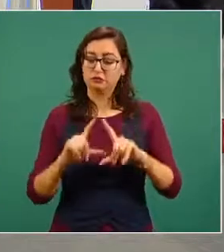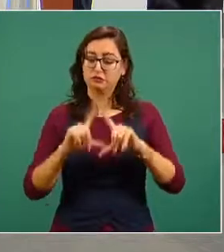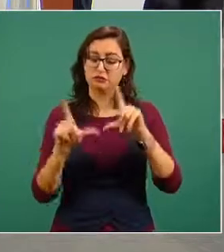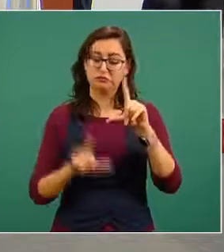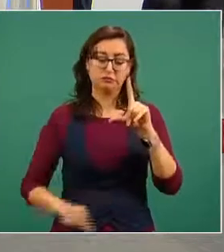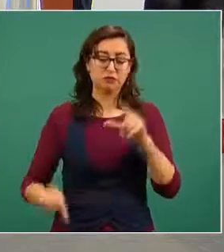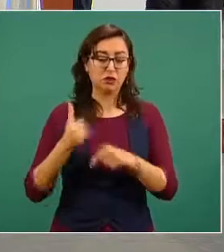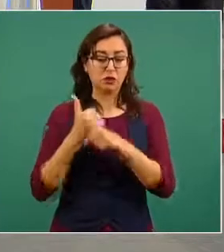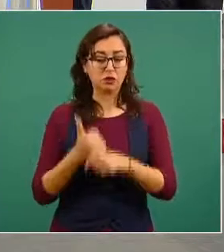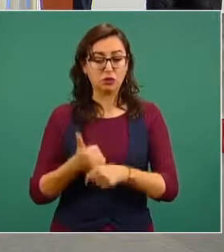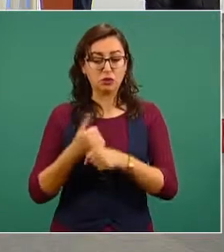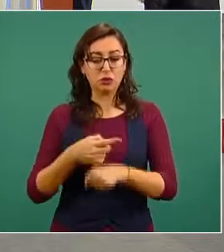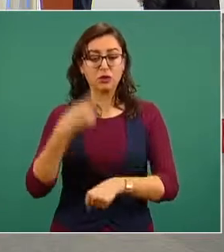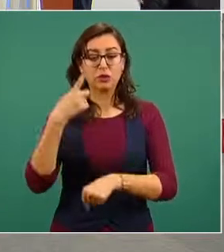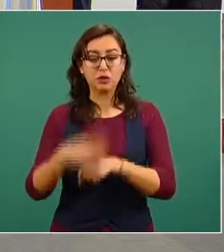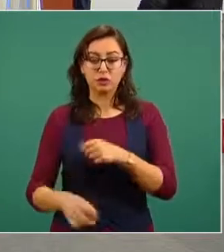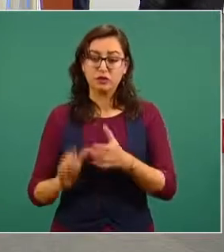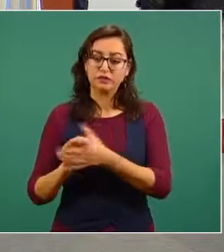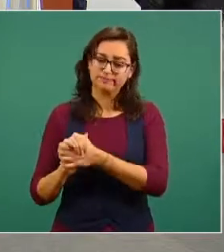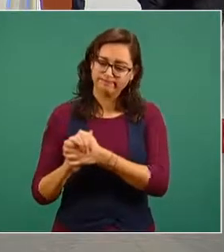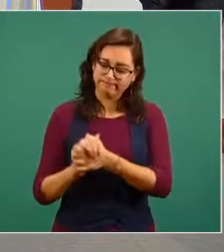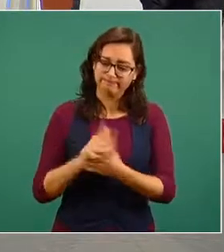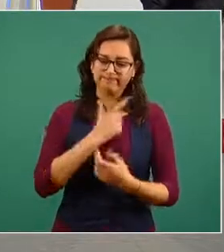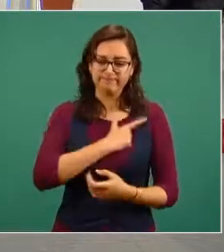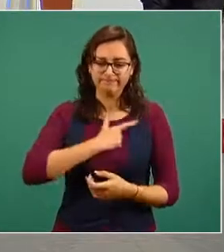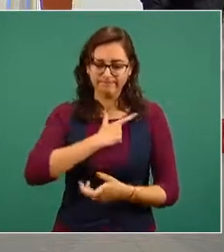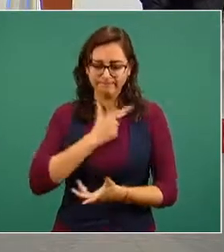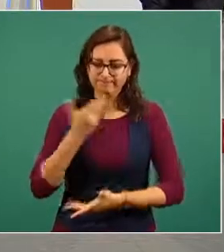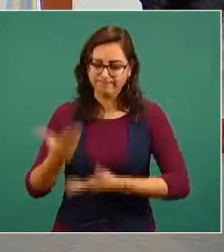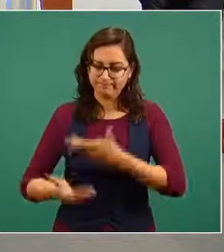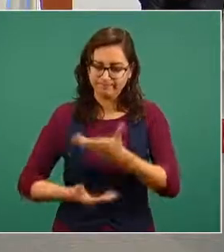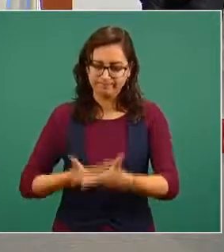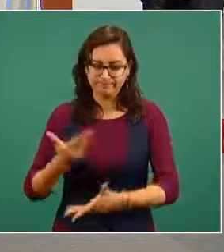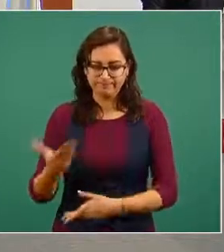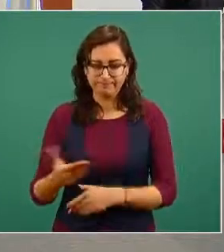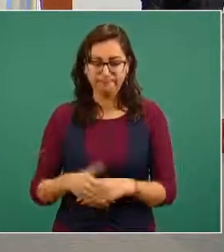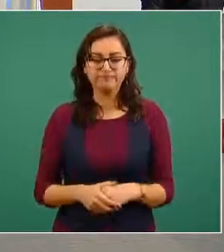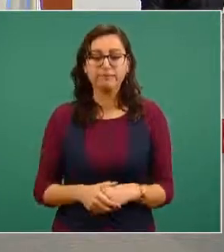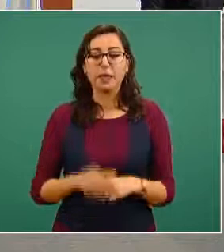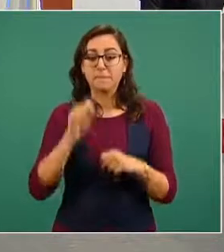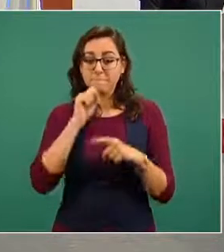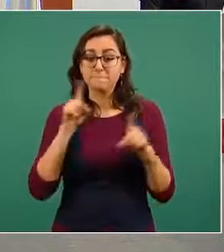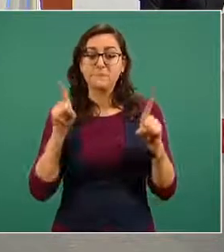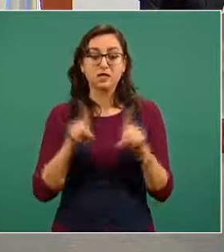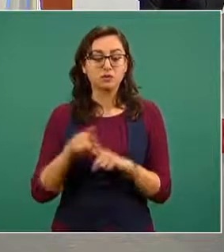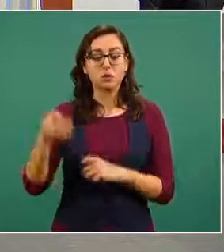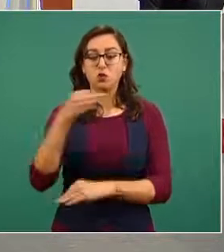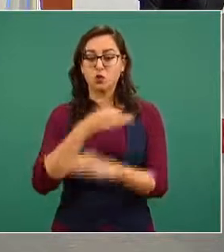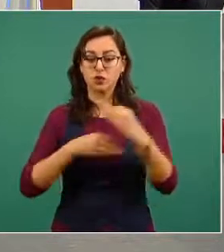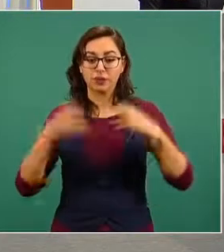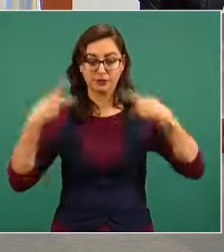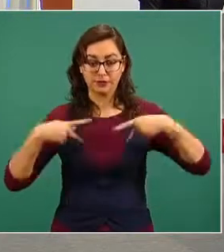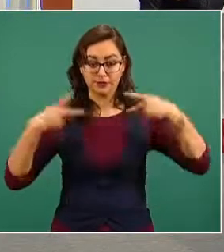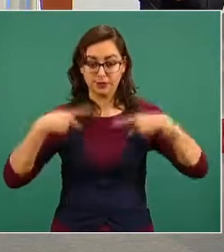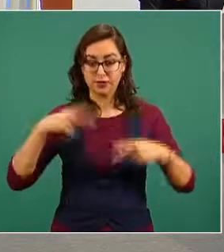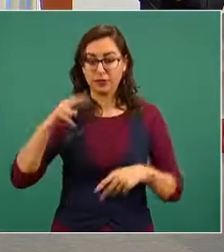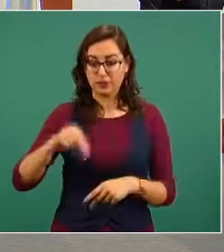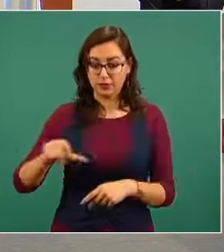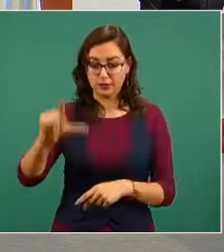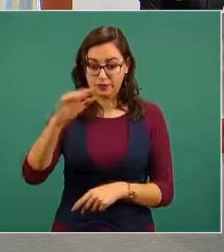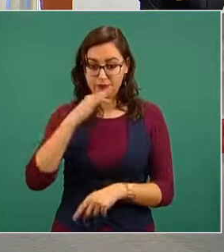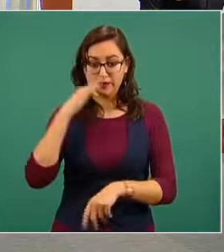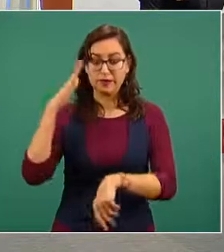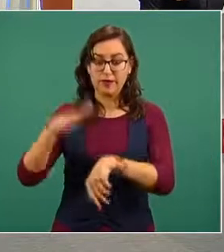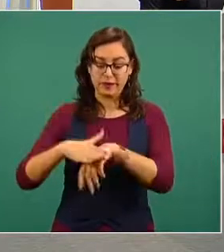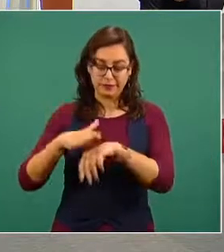un placer saludarlo señor presidente y recibo un cordial saludo desde el estado de Nuevo León le voy a